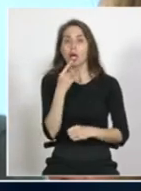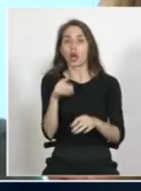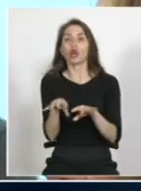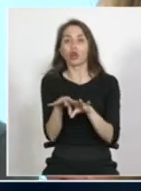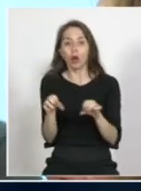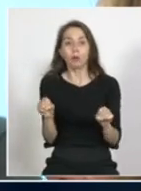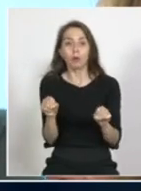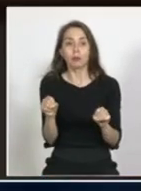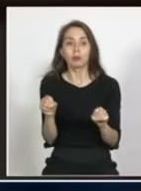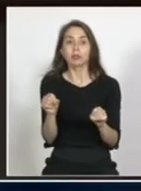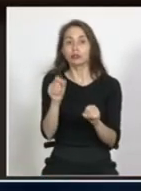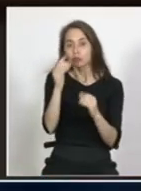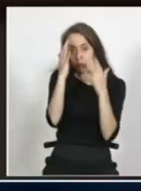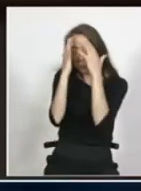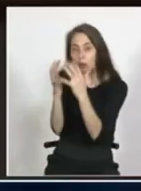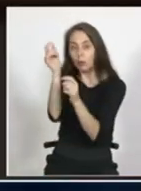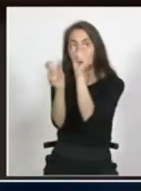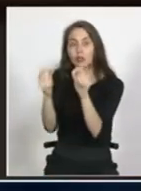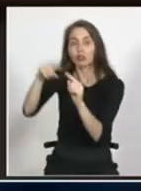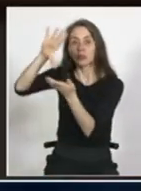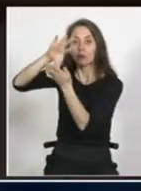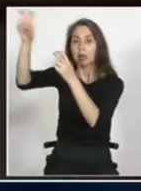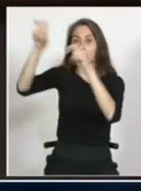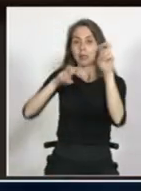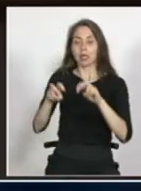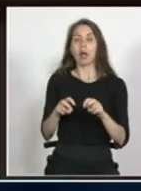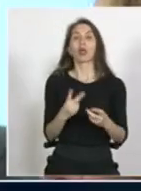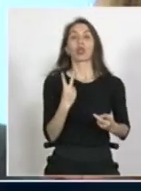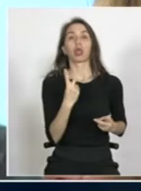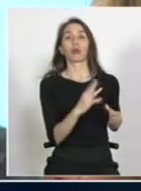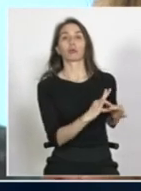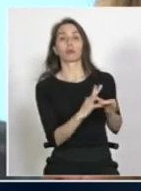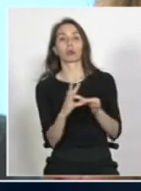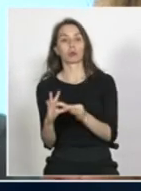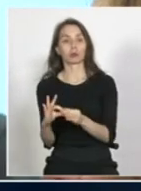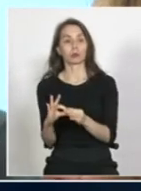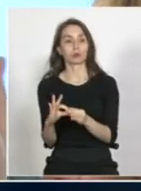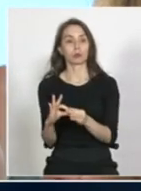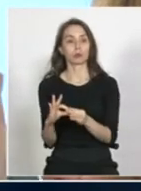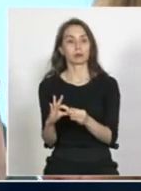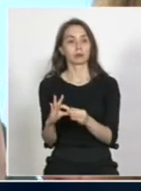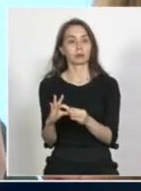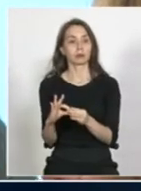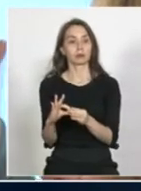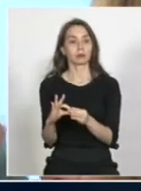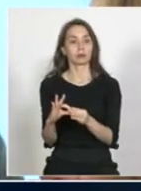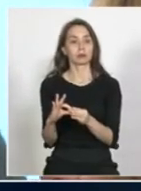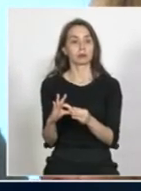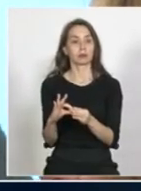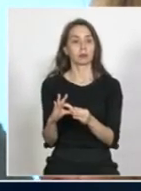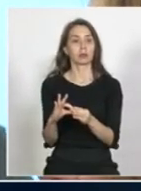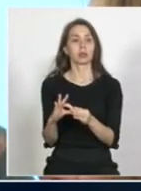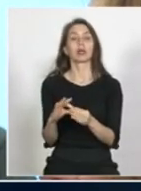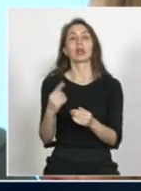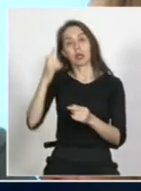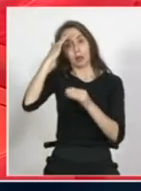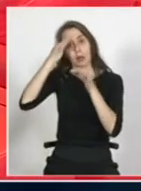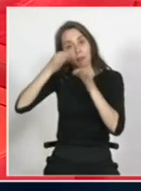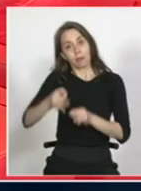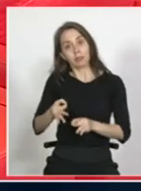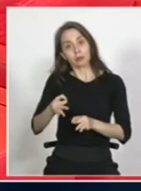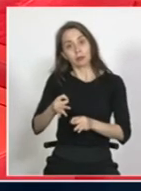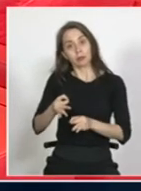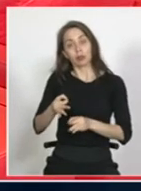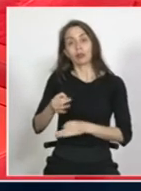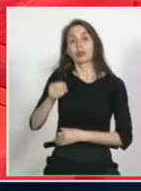con ese inmigrante pero eso solo pasa por dos razones principalmente por la voluntad de una